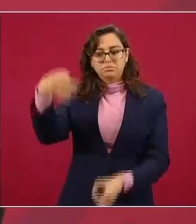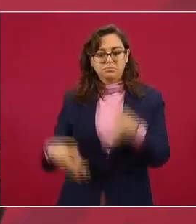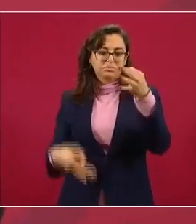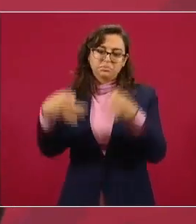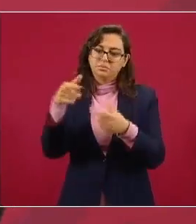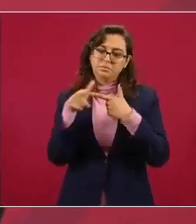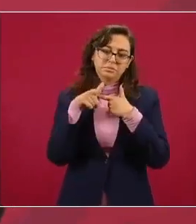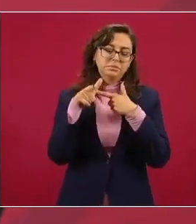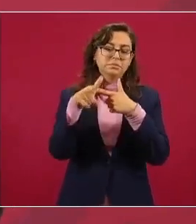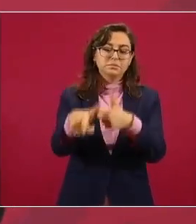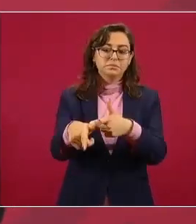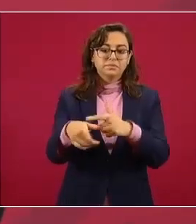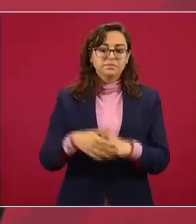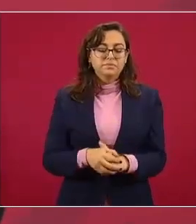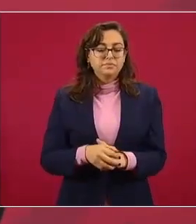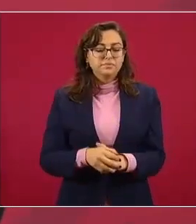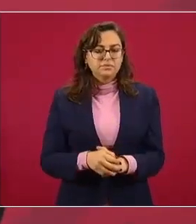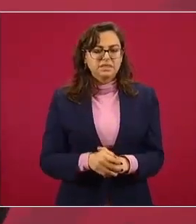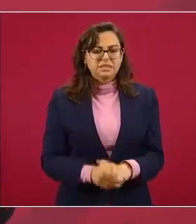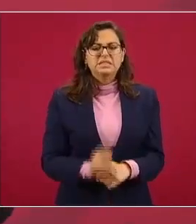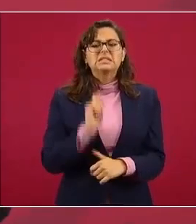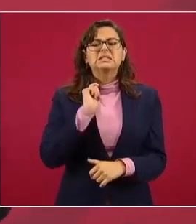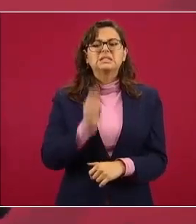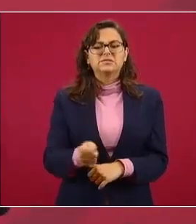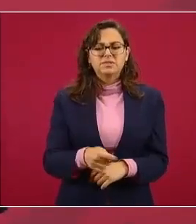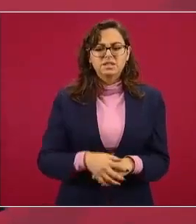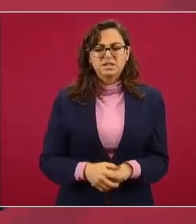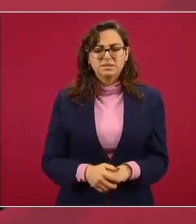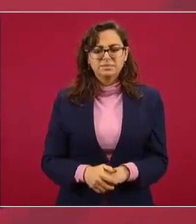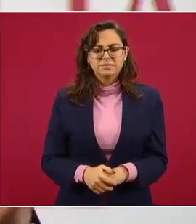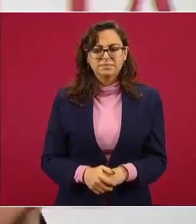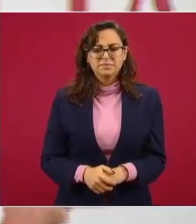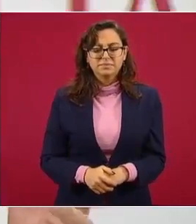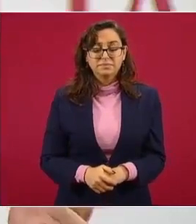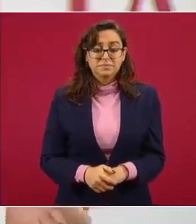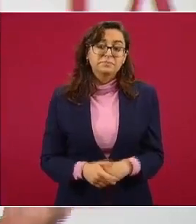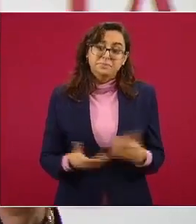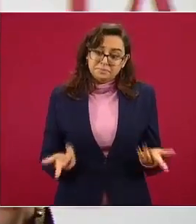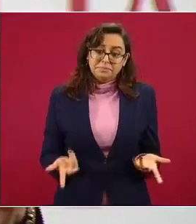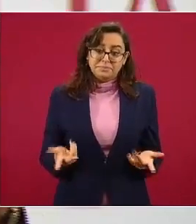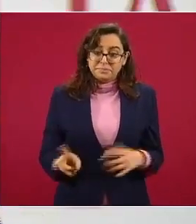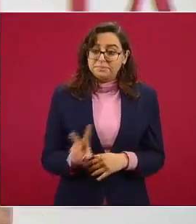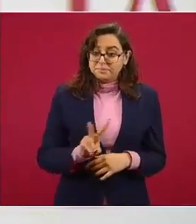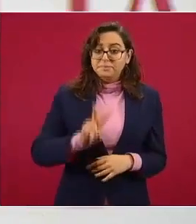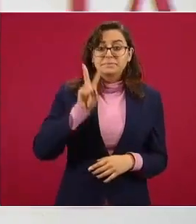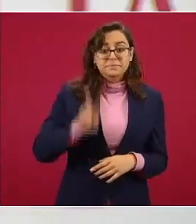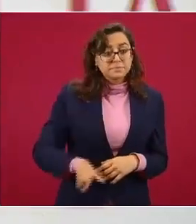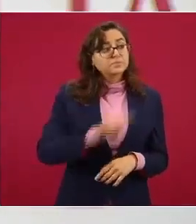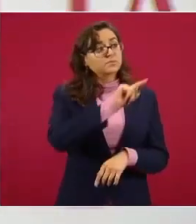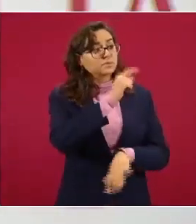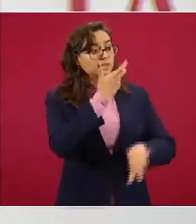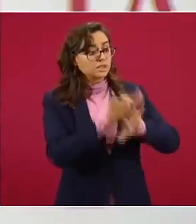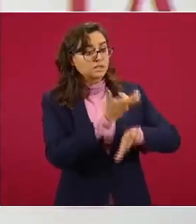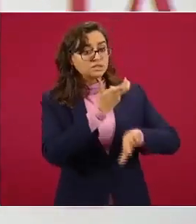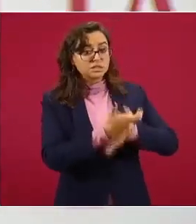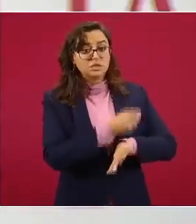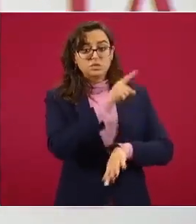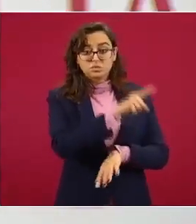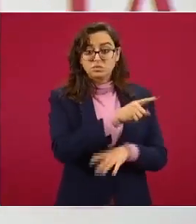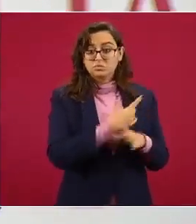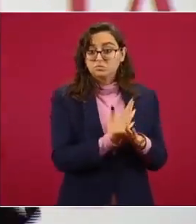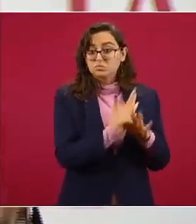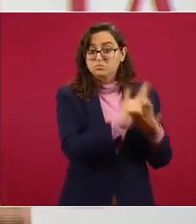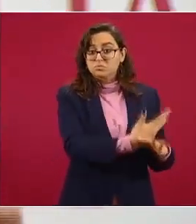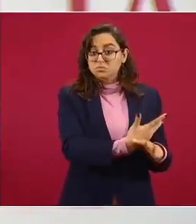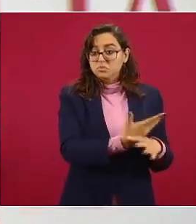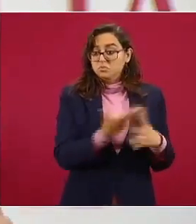pues lo que están diciendo es que efectivamente para los Estados Unidos la arquitectura